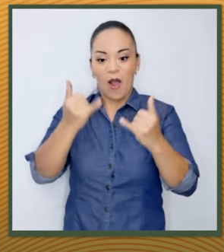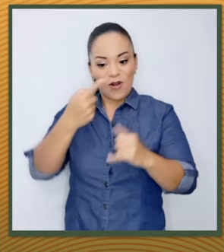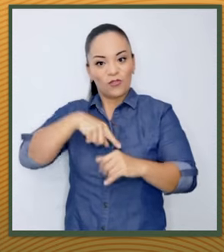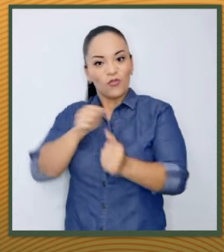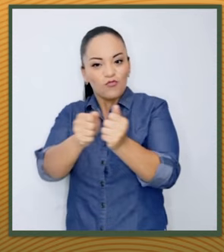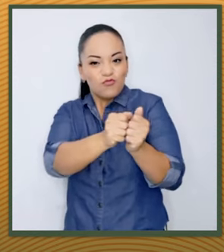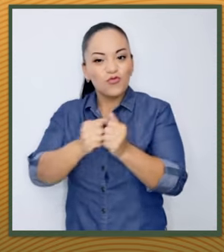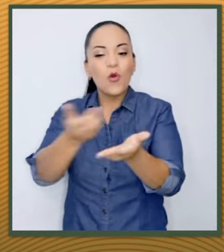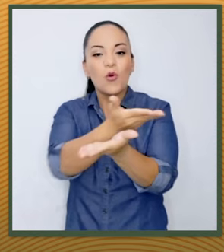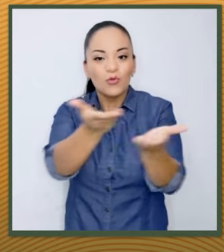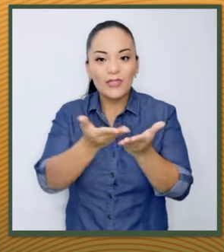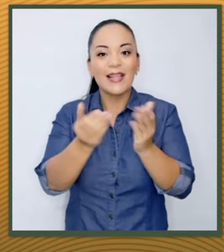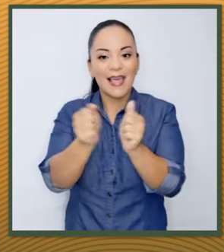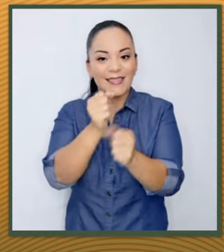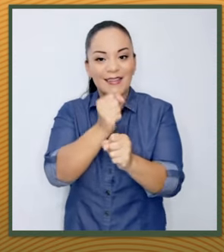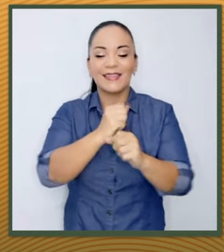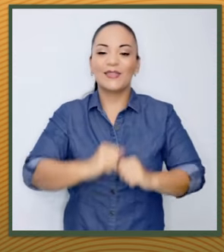bailamos con ustedes.